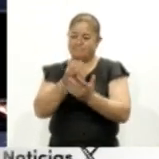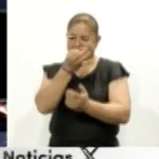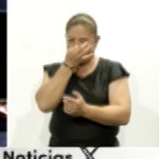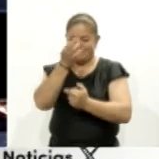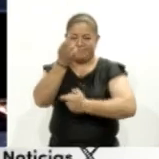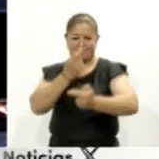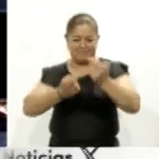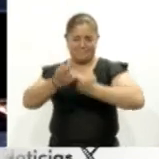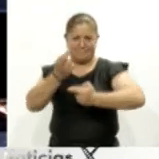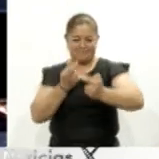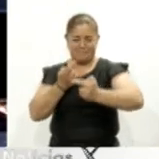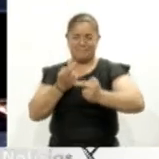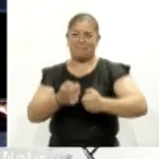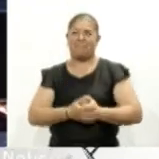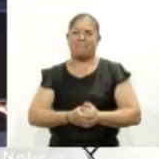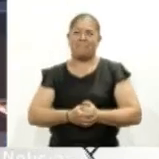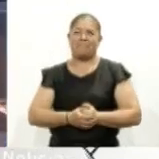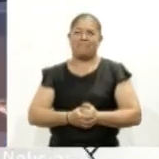a Coracit Noticias.